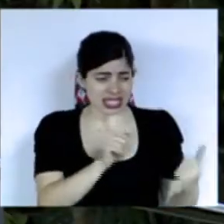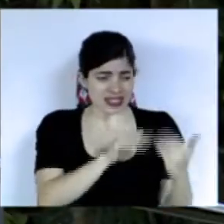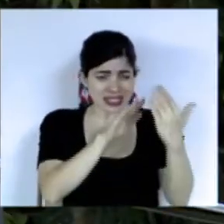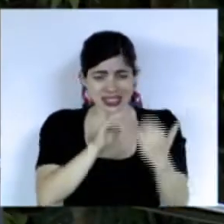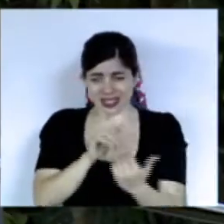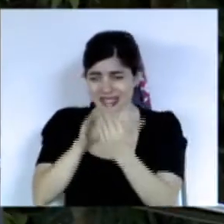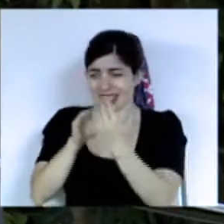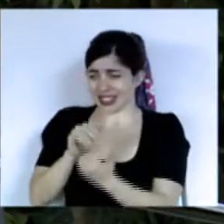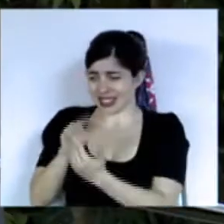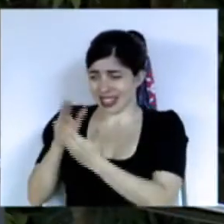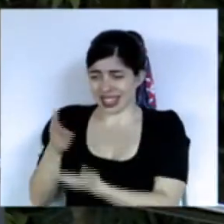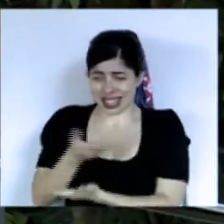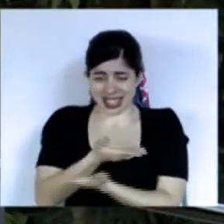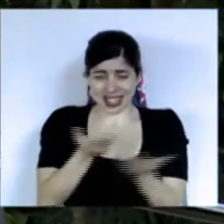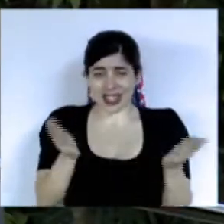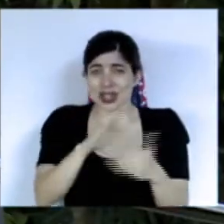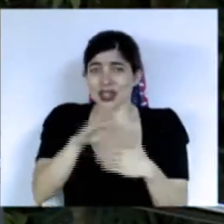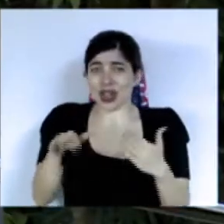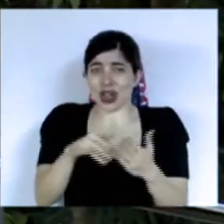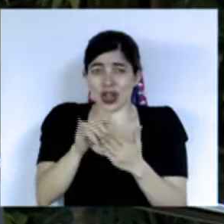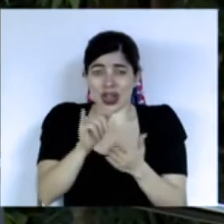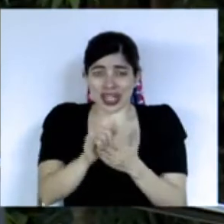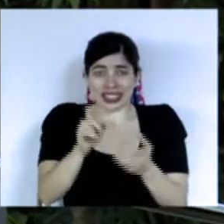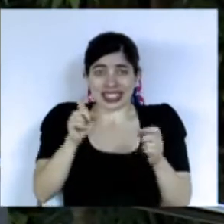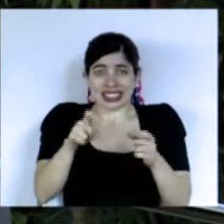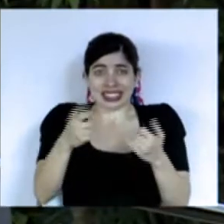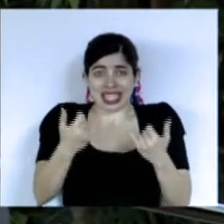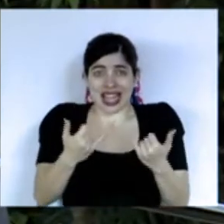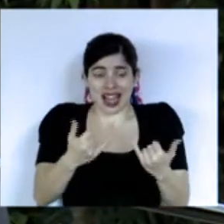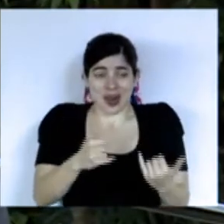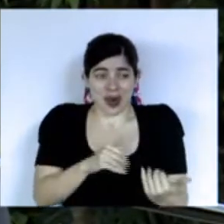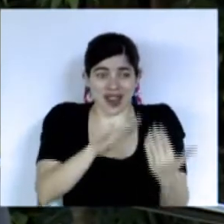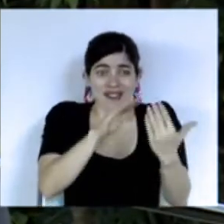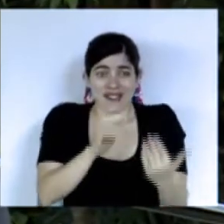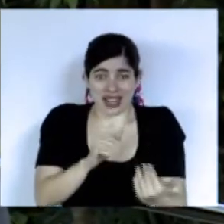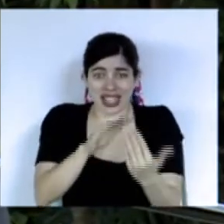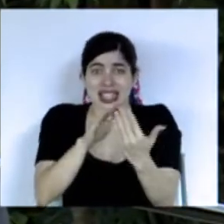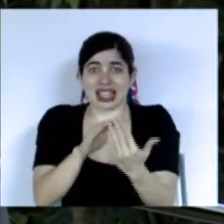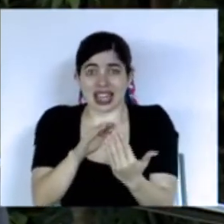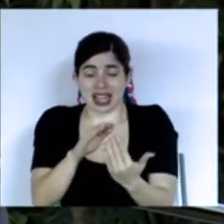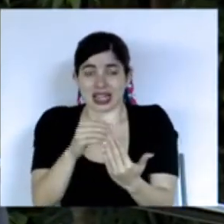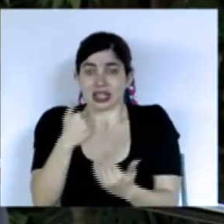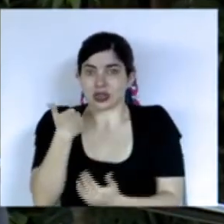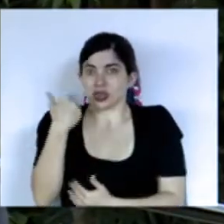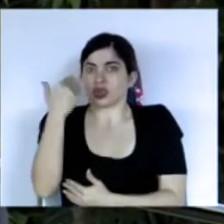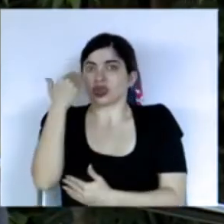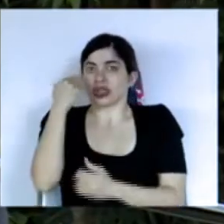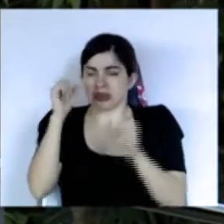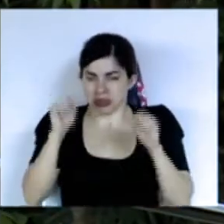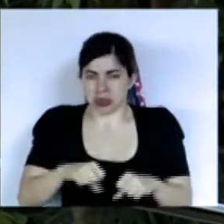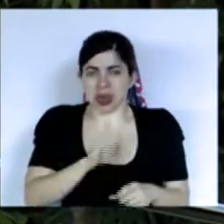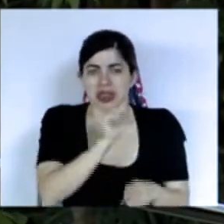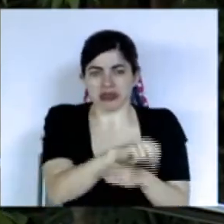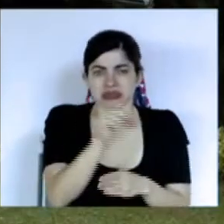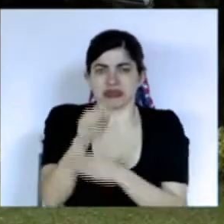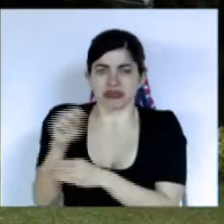frente a todo eso que tenemos que combatir y se podemos derrotar